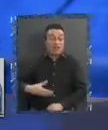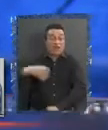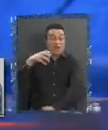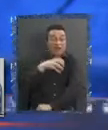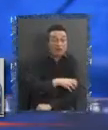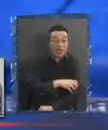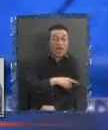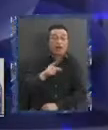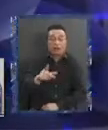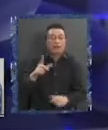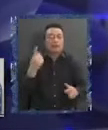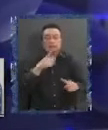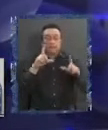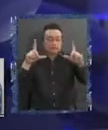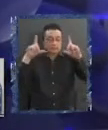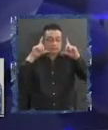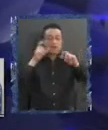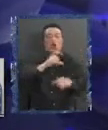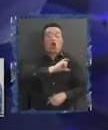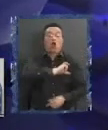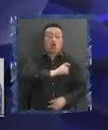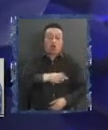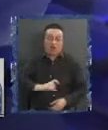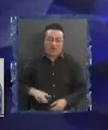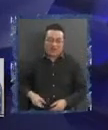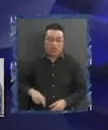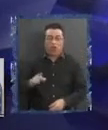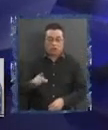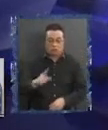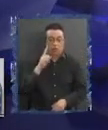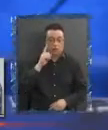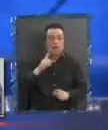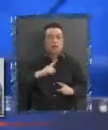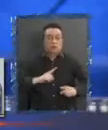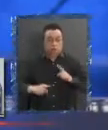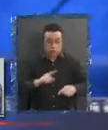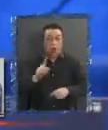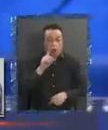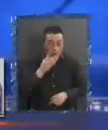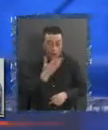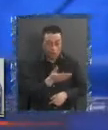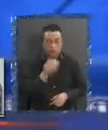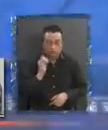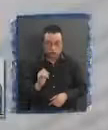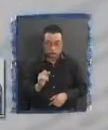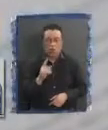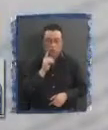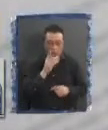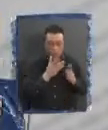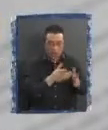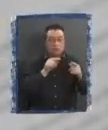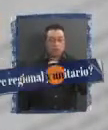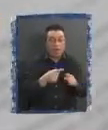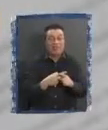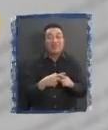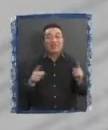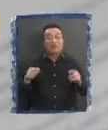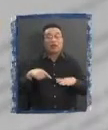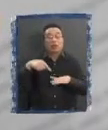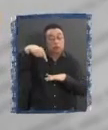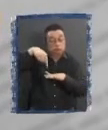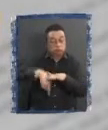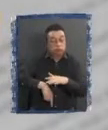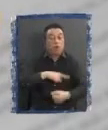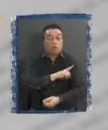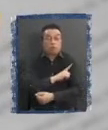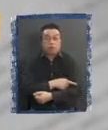Es la figura Del gobernador Que es el órgano ejecutivo Que eso ya existe Que el órgano ya existe Pero que es distinto El nivel de profundidad Con las atribuciones Ahí